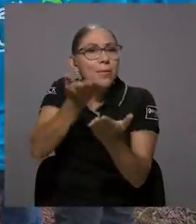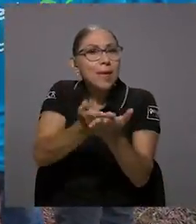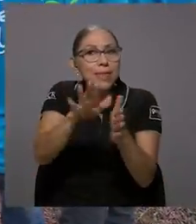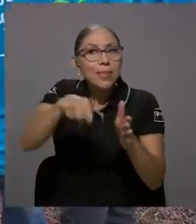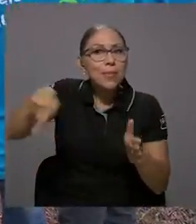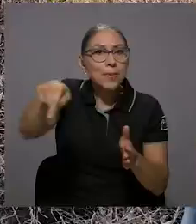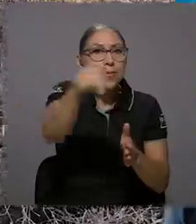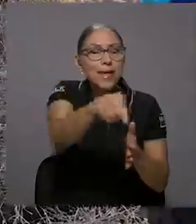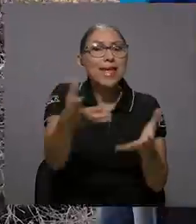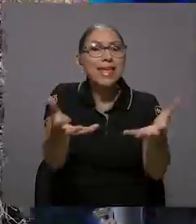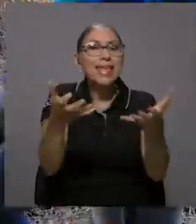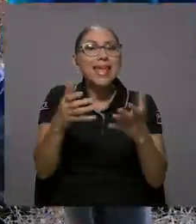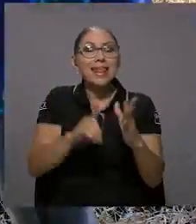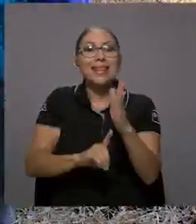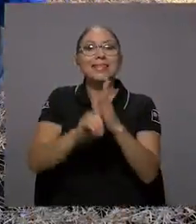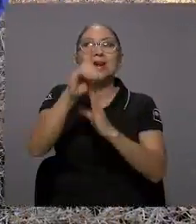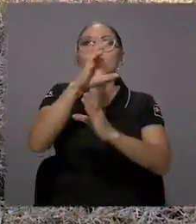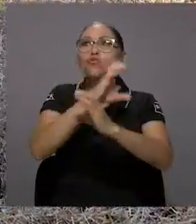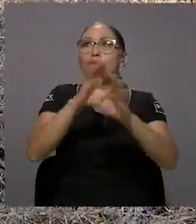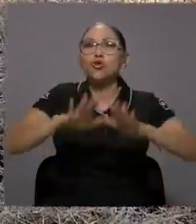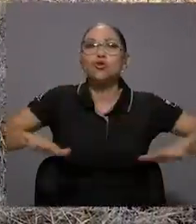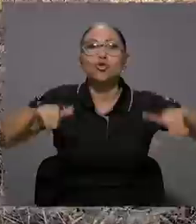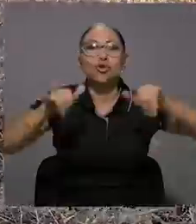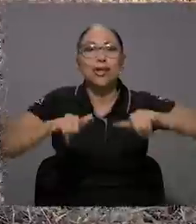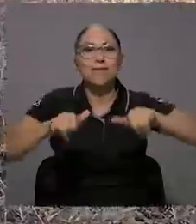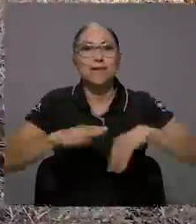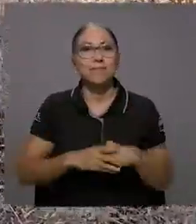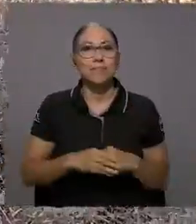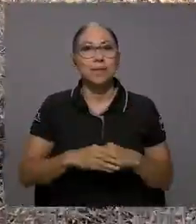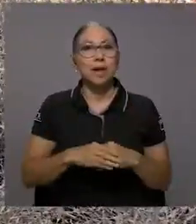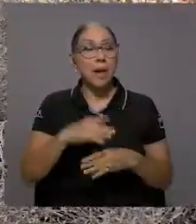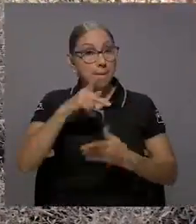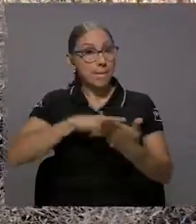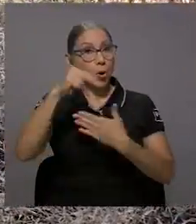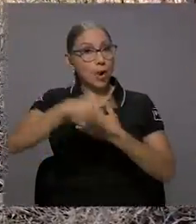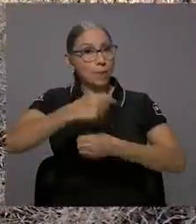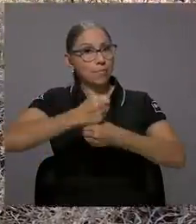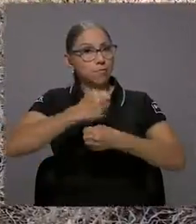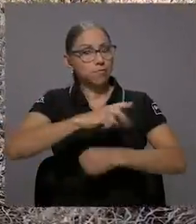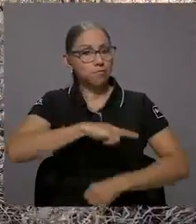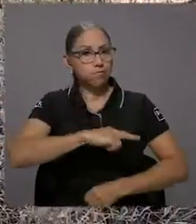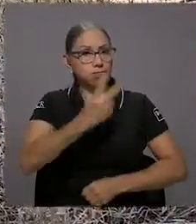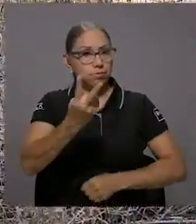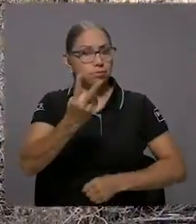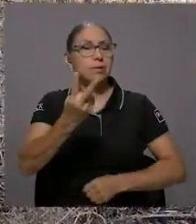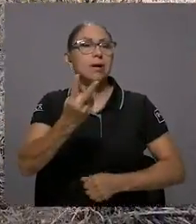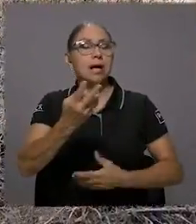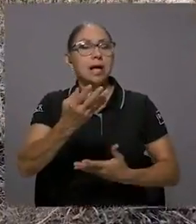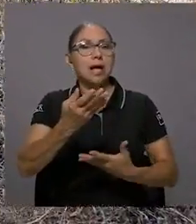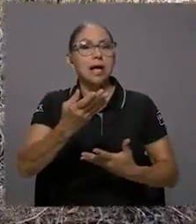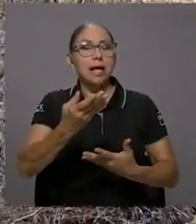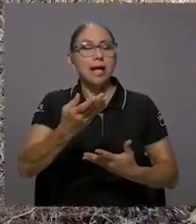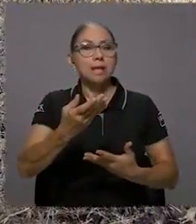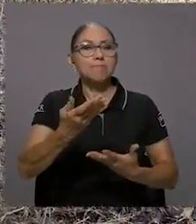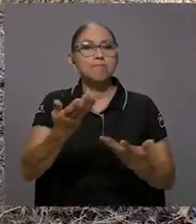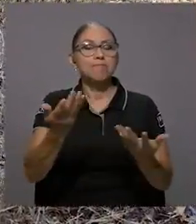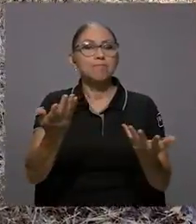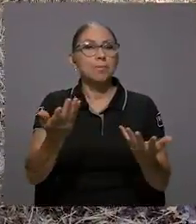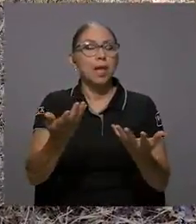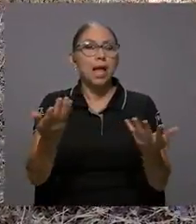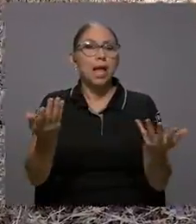impulsar las iniciativas locales que buscan un desarrollo sostenible. El programa voluntariado en sí